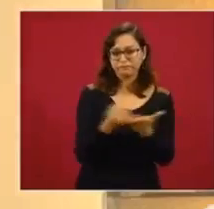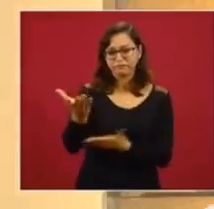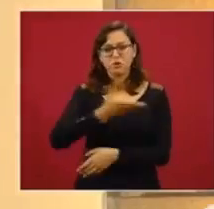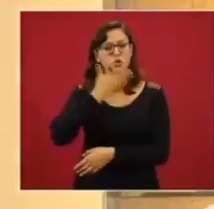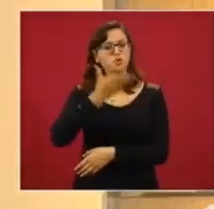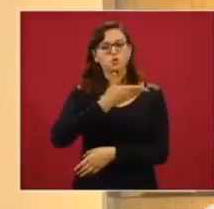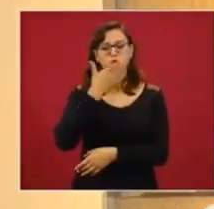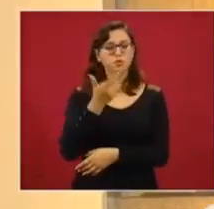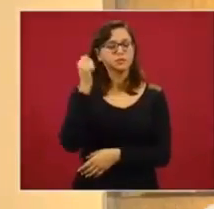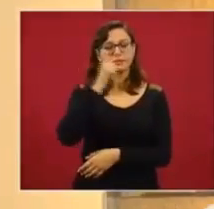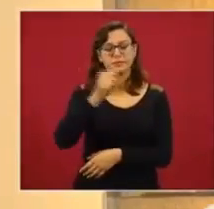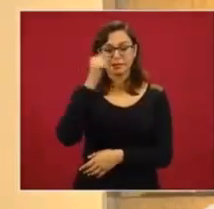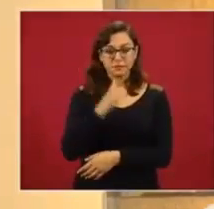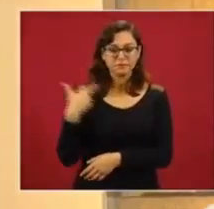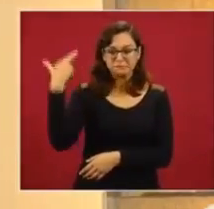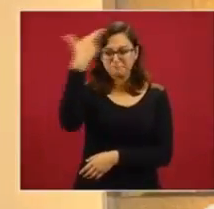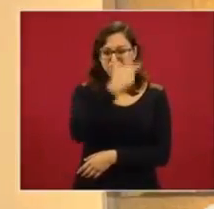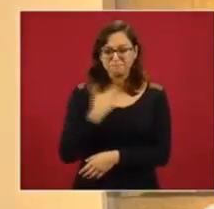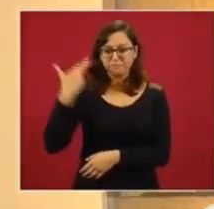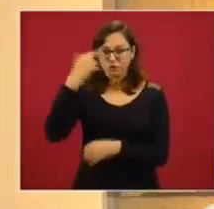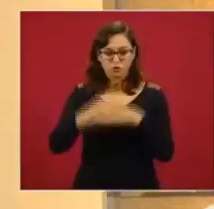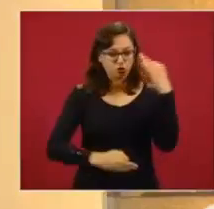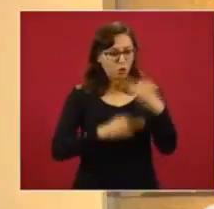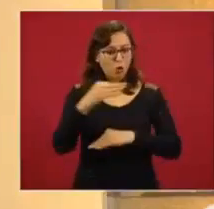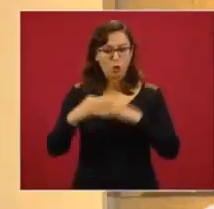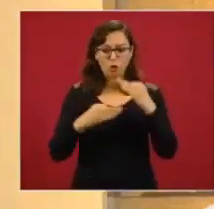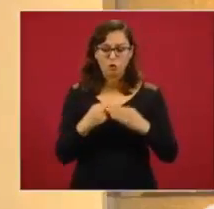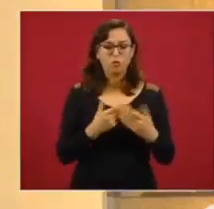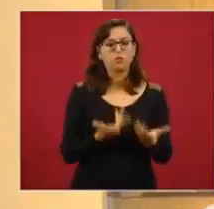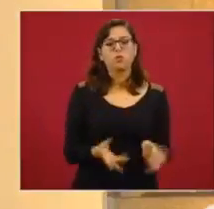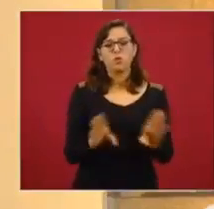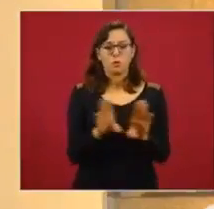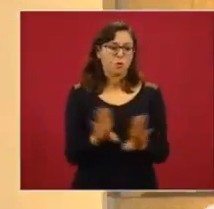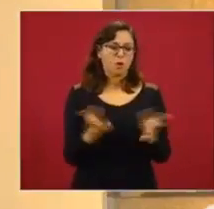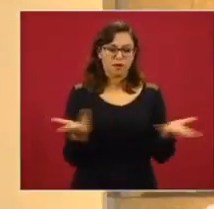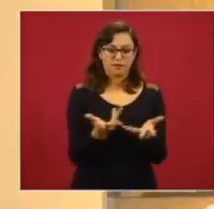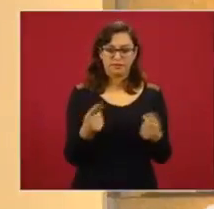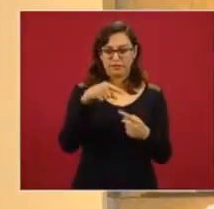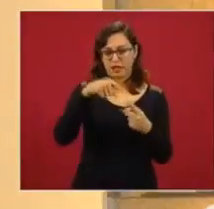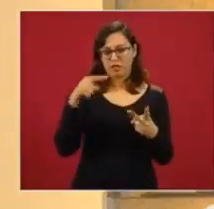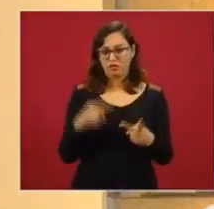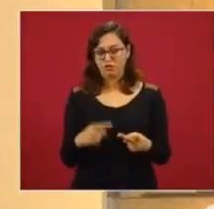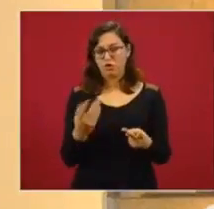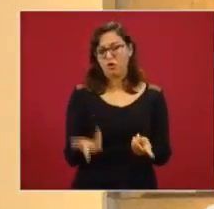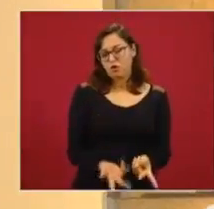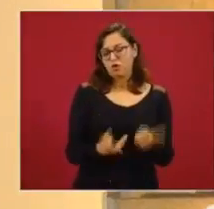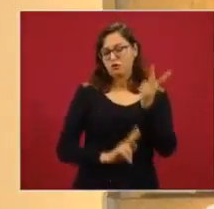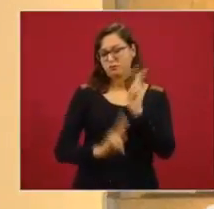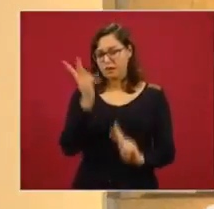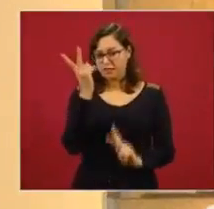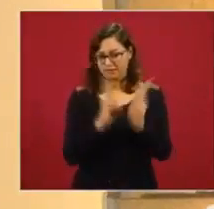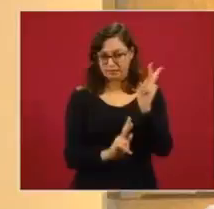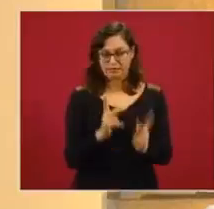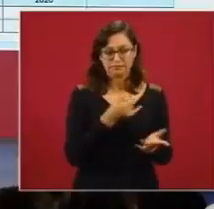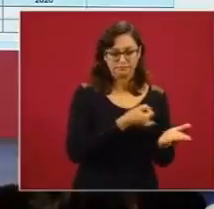análisis de todo este proceso que lleva el cultivo de estos dos enervantes y el